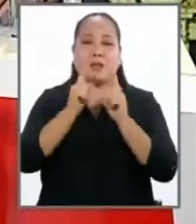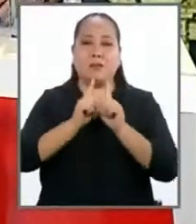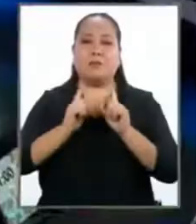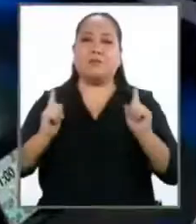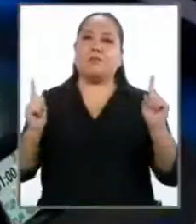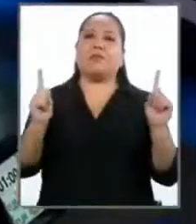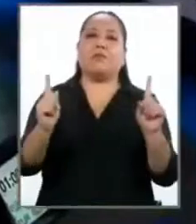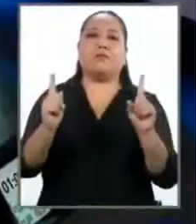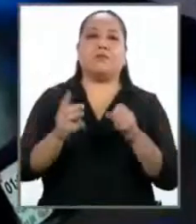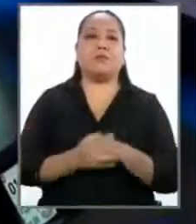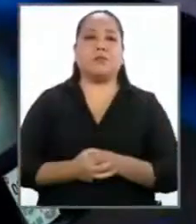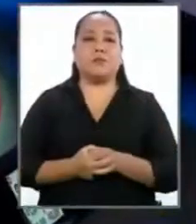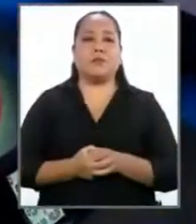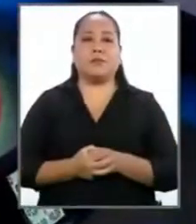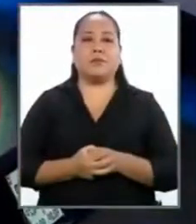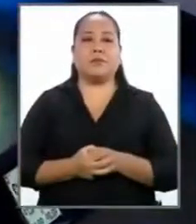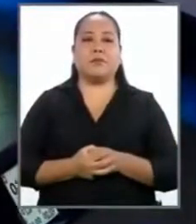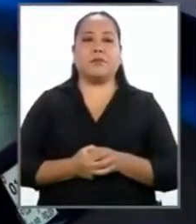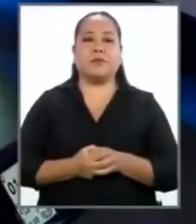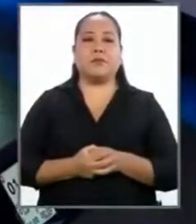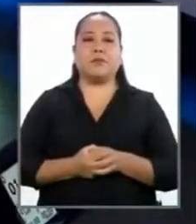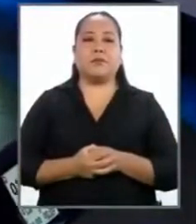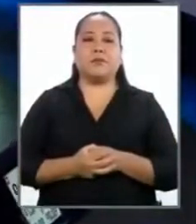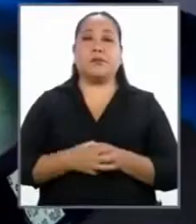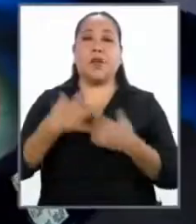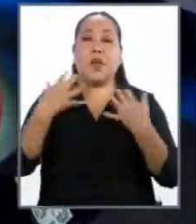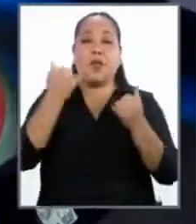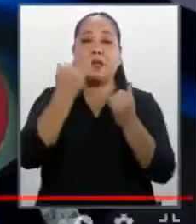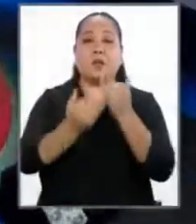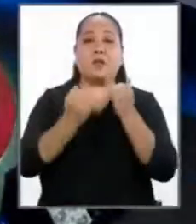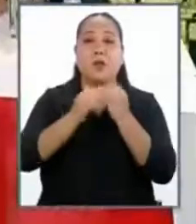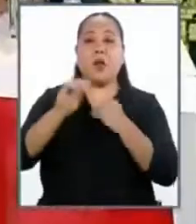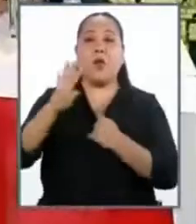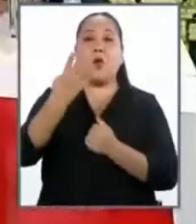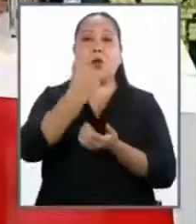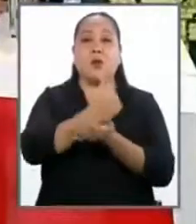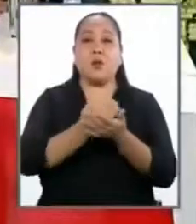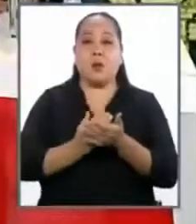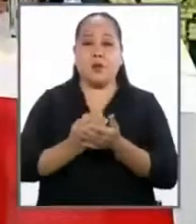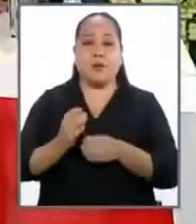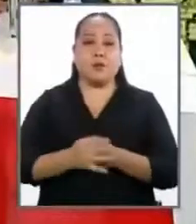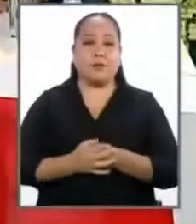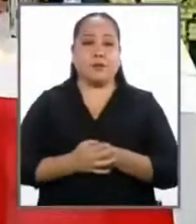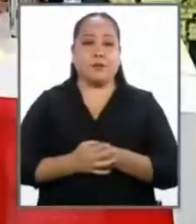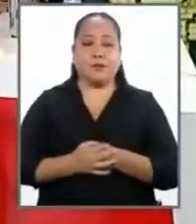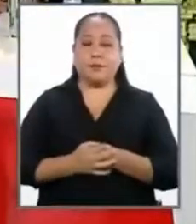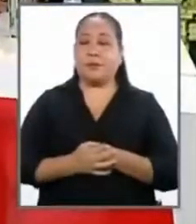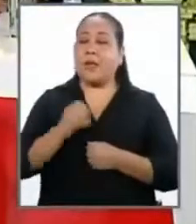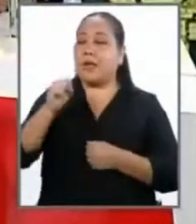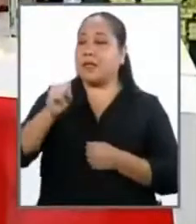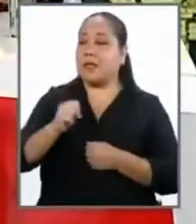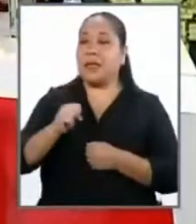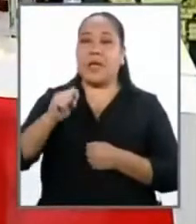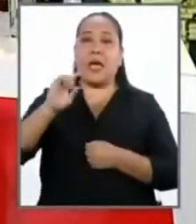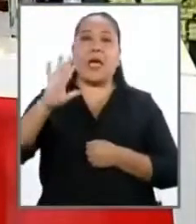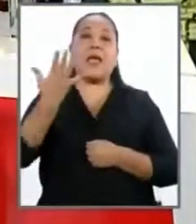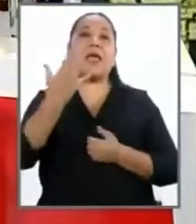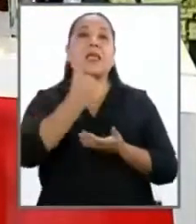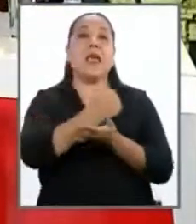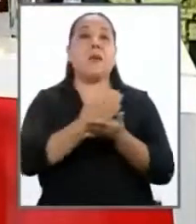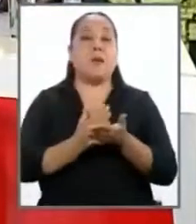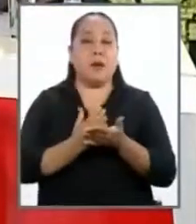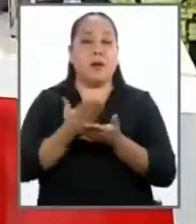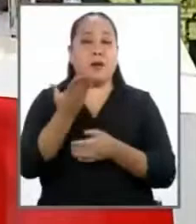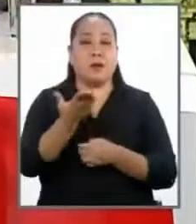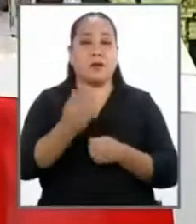invitamos a volver al podio. Y estamos finalizando este cuarto bloque, Pedro. Así es. Y vamos a ingresar al quinto bloque,